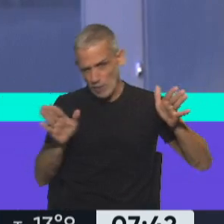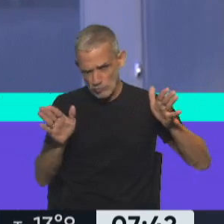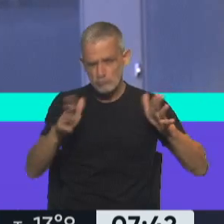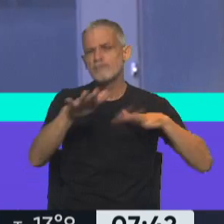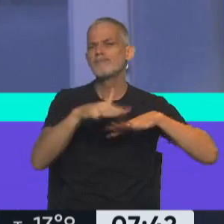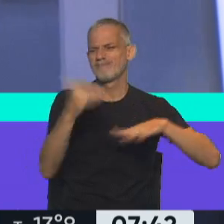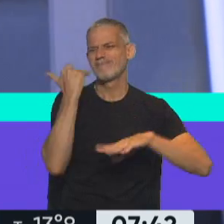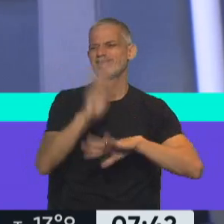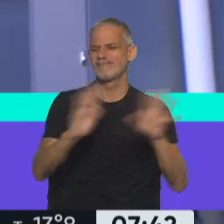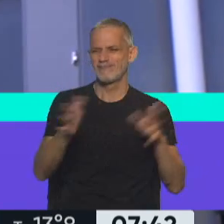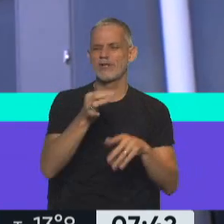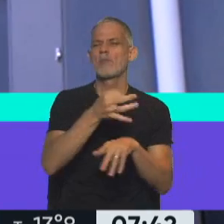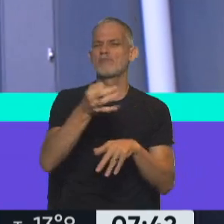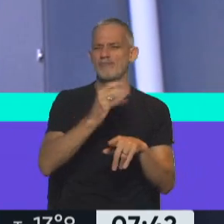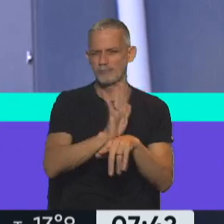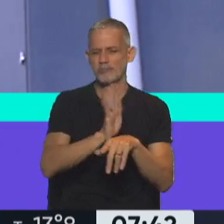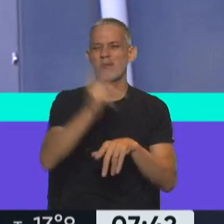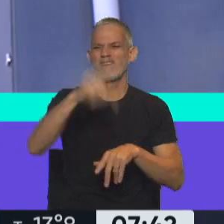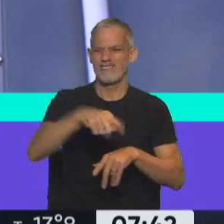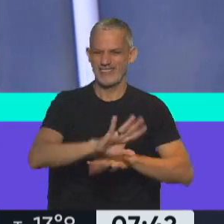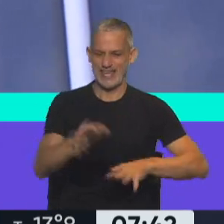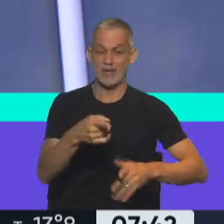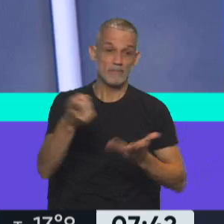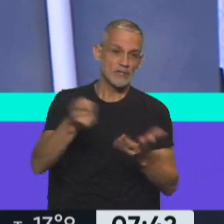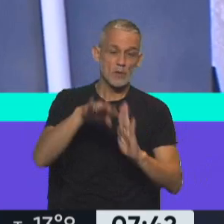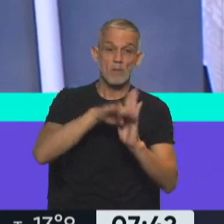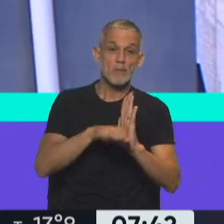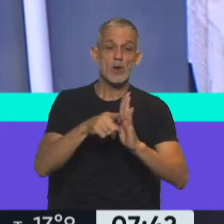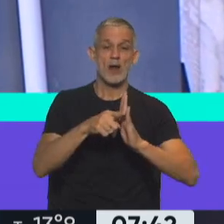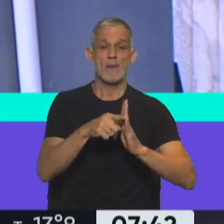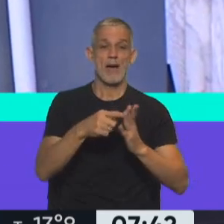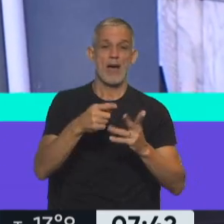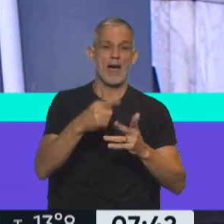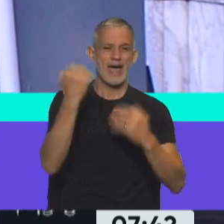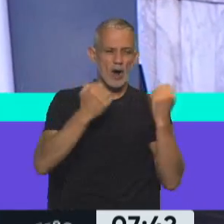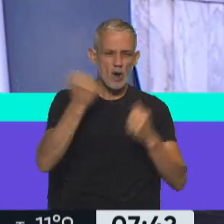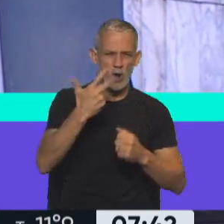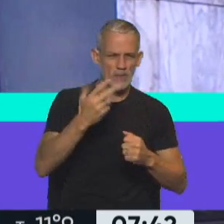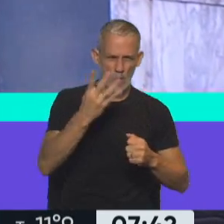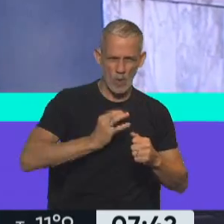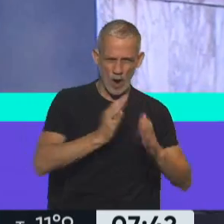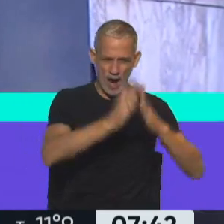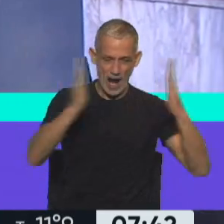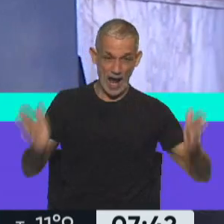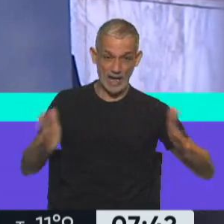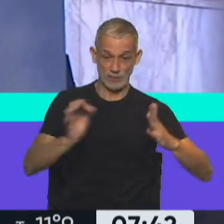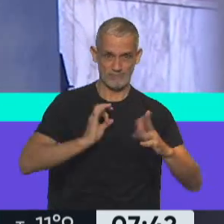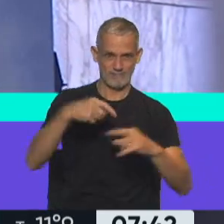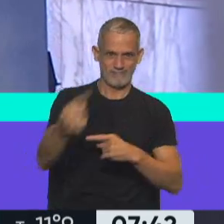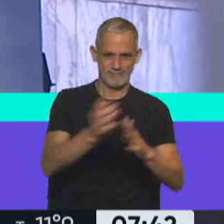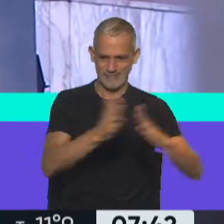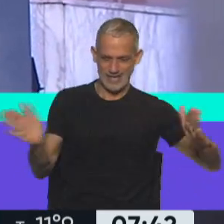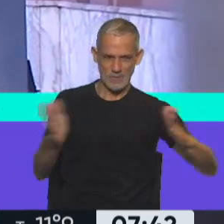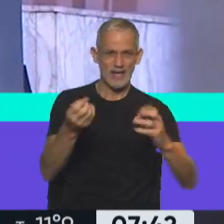clásico característico, pero van a tratar este programa económico plurianual, que tiene que ver con lo que va a ocurrir a partir del año que viene,